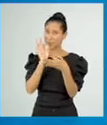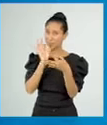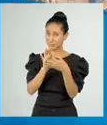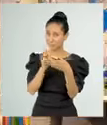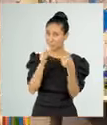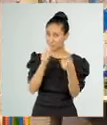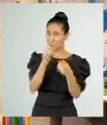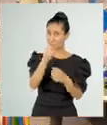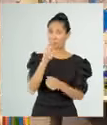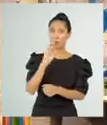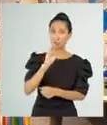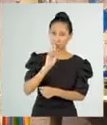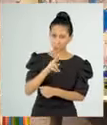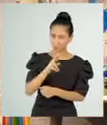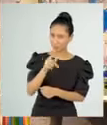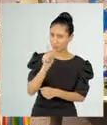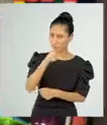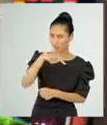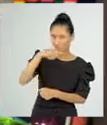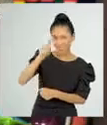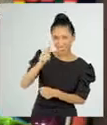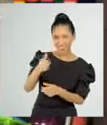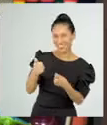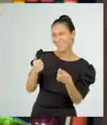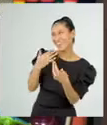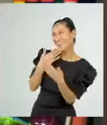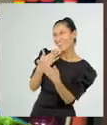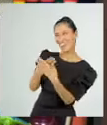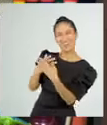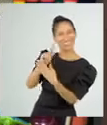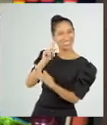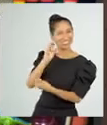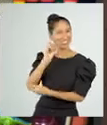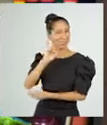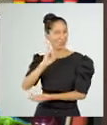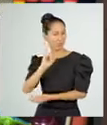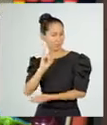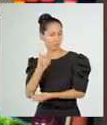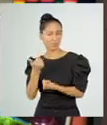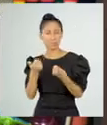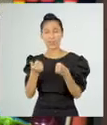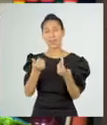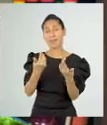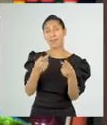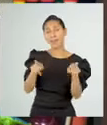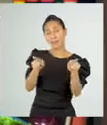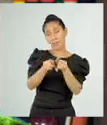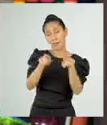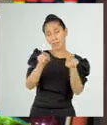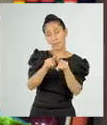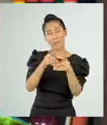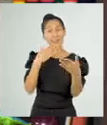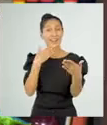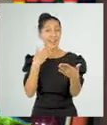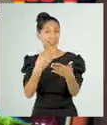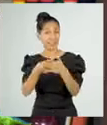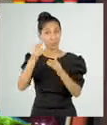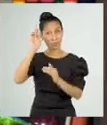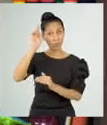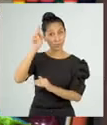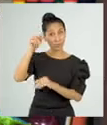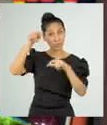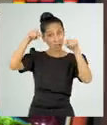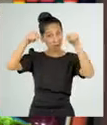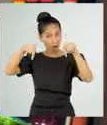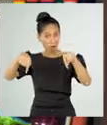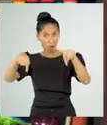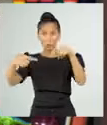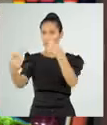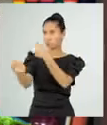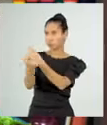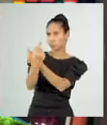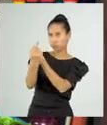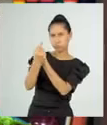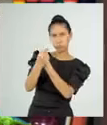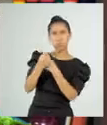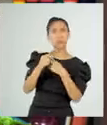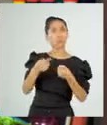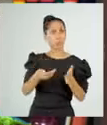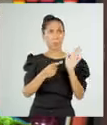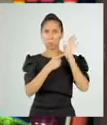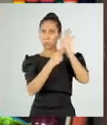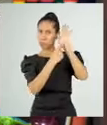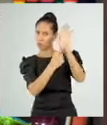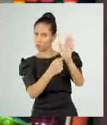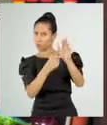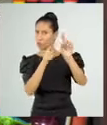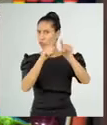Exacto. Respuesta correcta, Amaru. Gracias, Cori. Agradecemos también al profesor que hoy nos acompañó y presentó